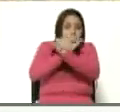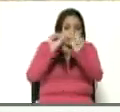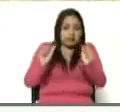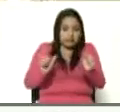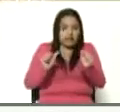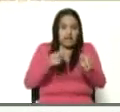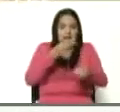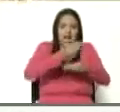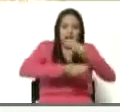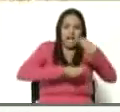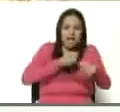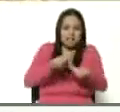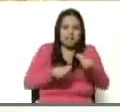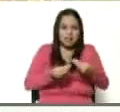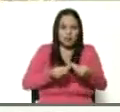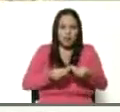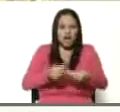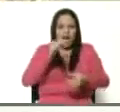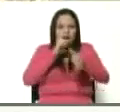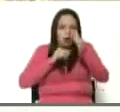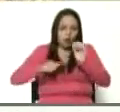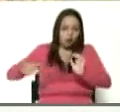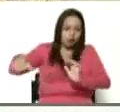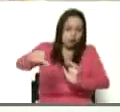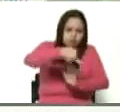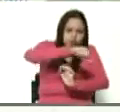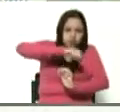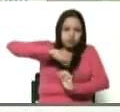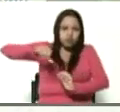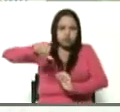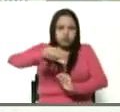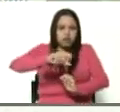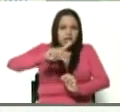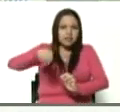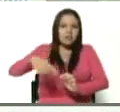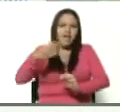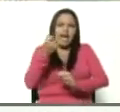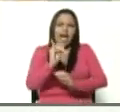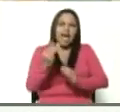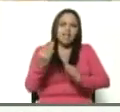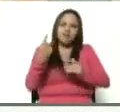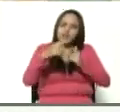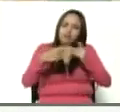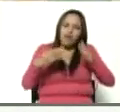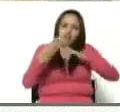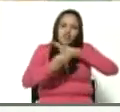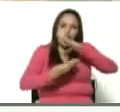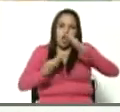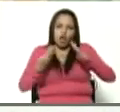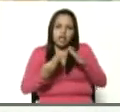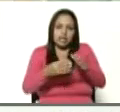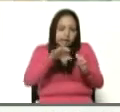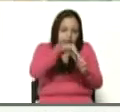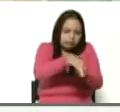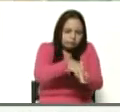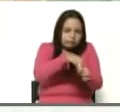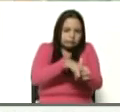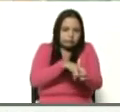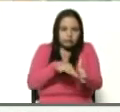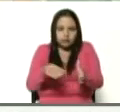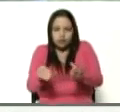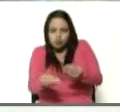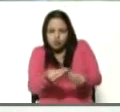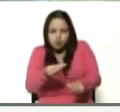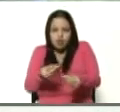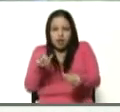hacemos el riego de las plantas, colocamos los bioinsumos que generosamente nos ha suministrado